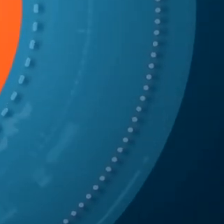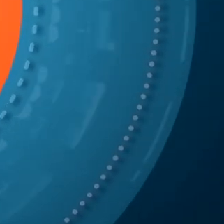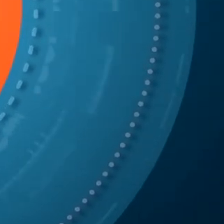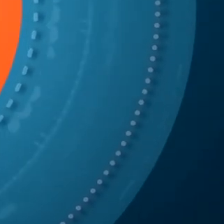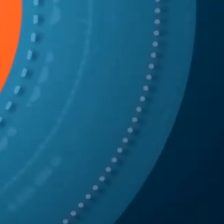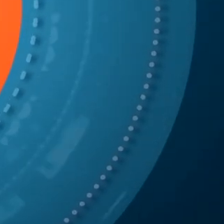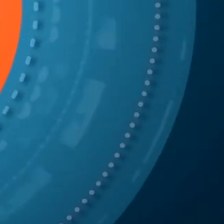Variedad panoramas culturales gratuitos para encierro